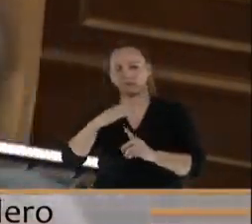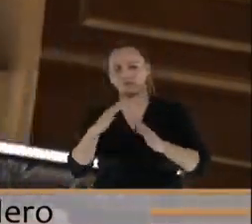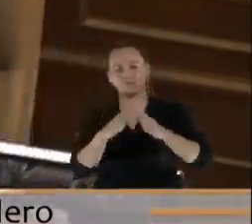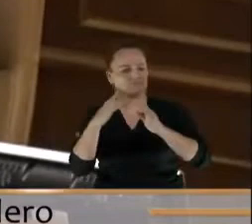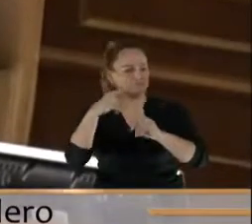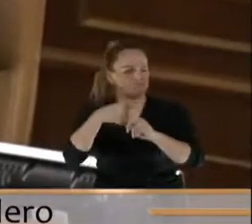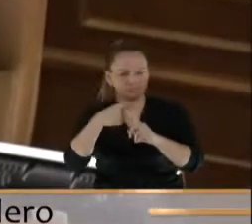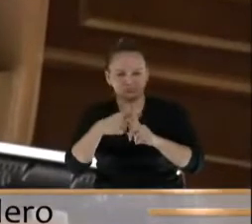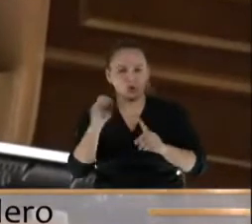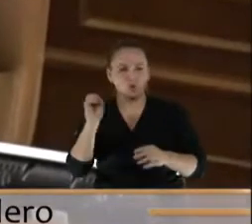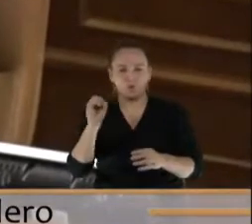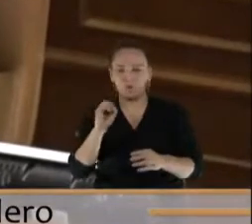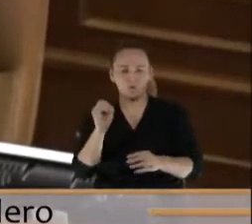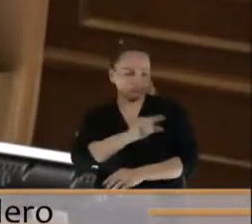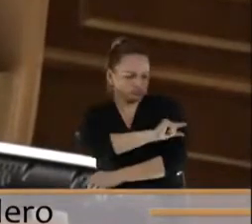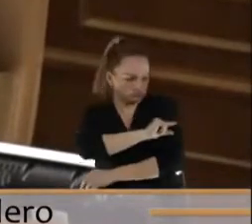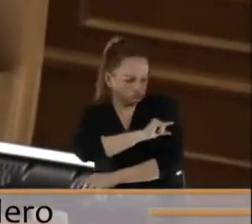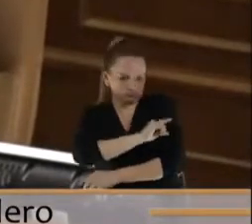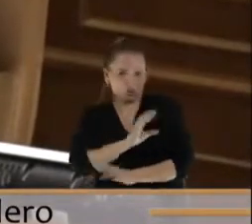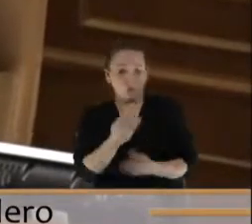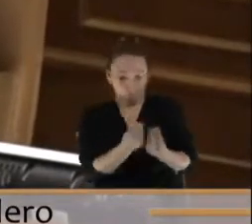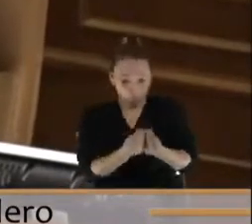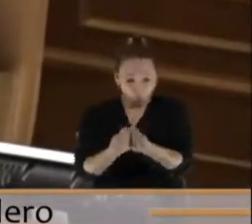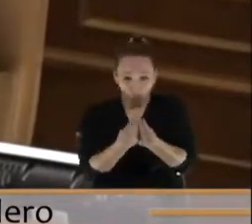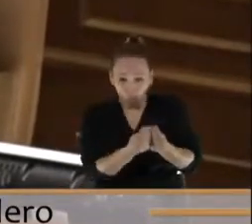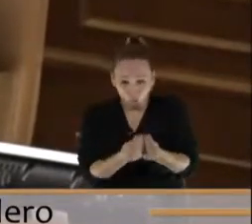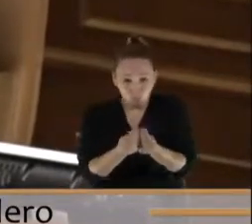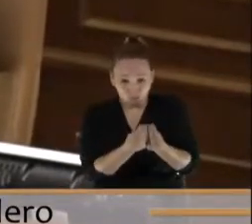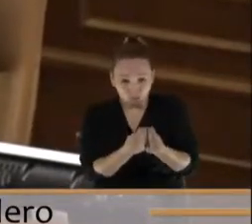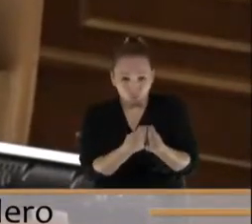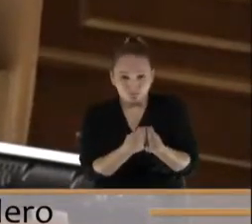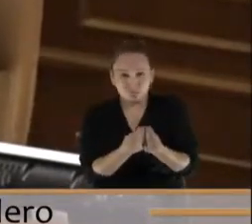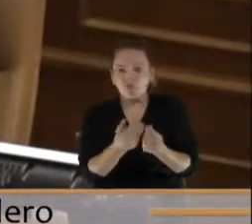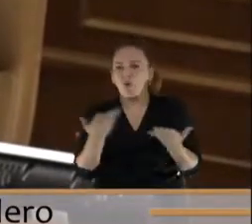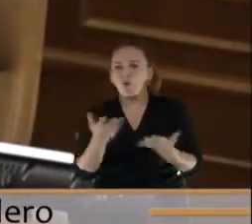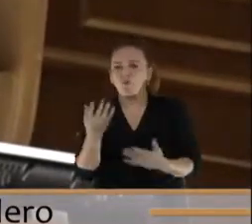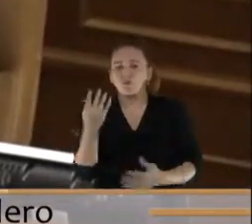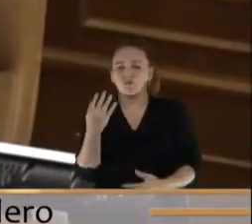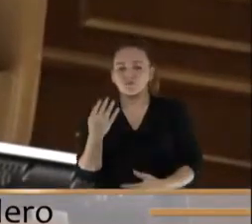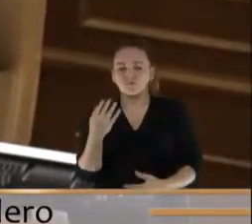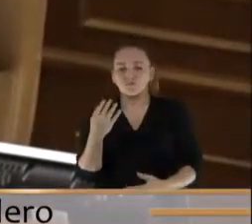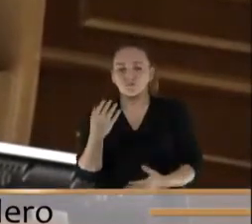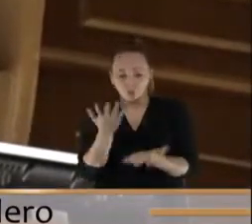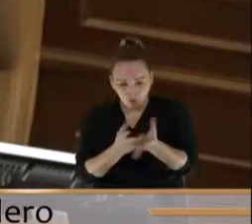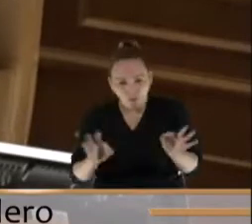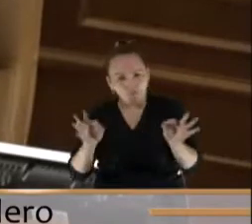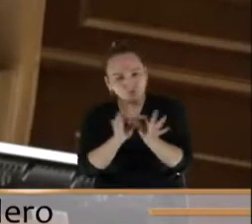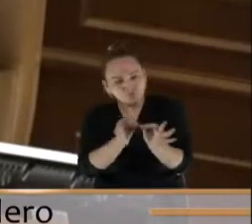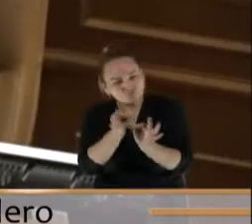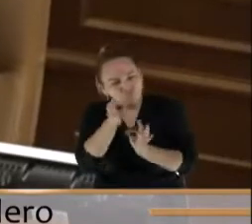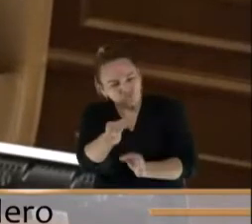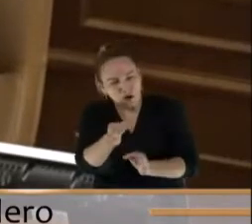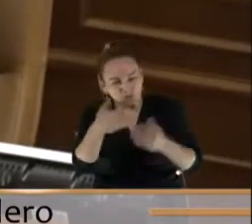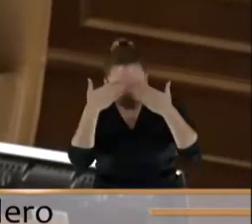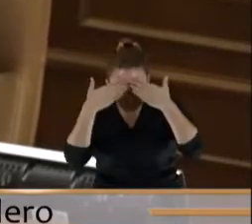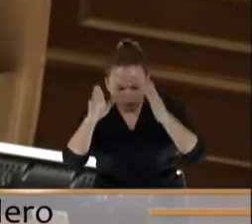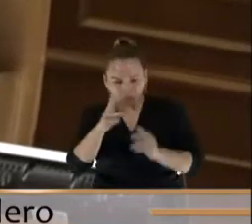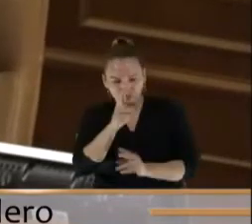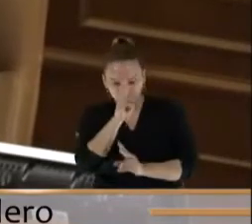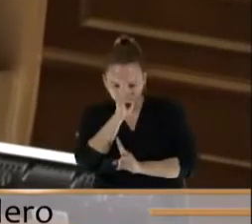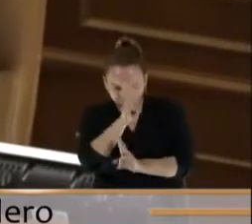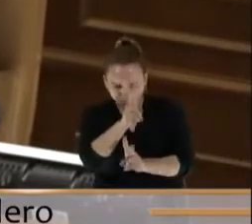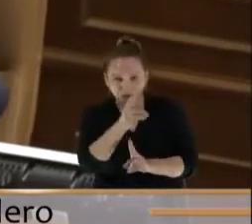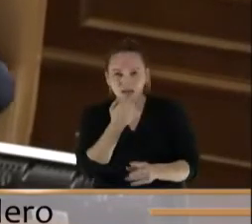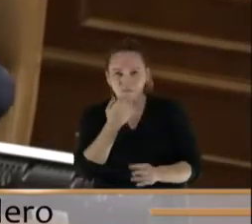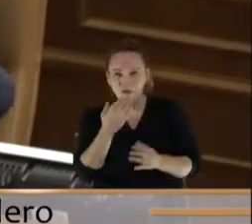civil a los consejos se debe llegar para colaborar con su pueblo no para montar un negocio